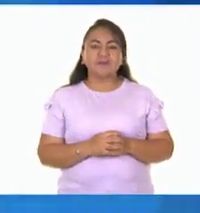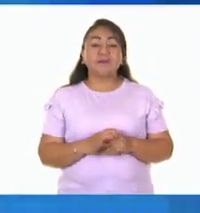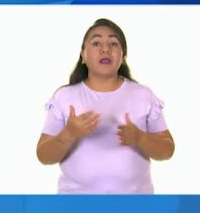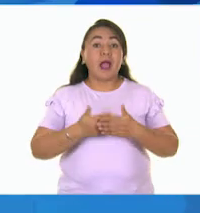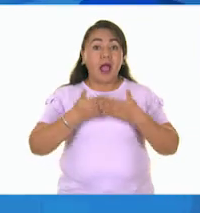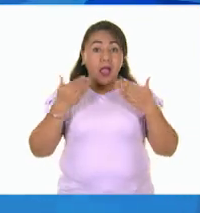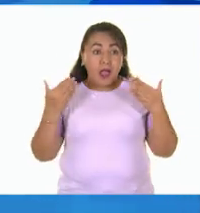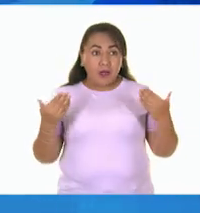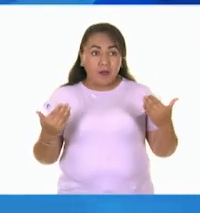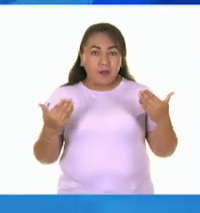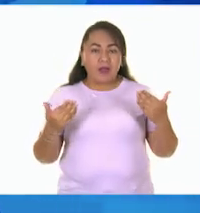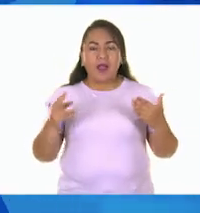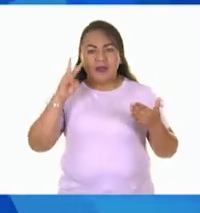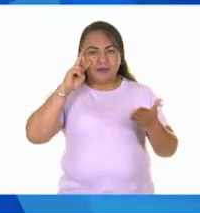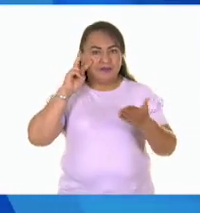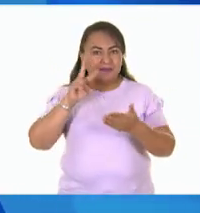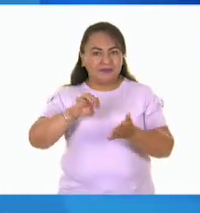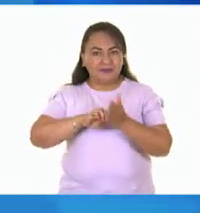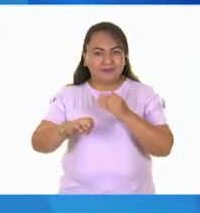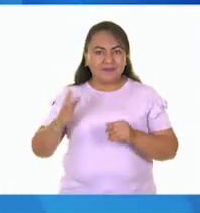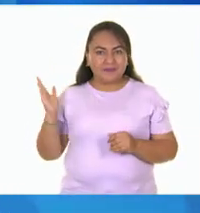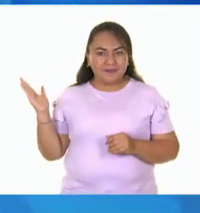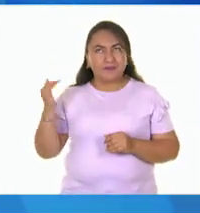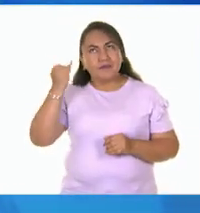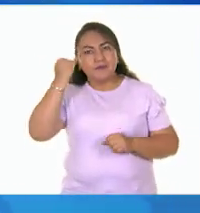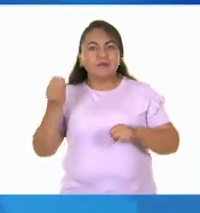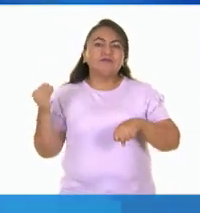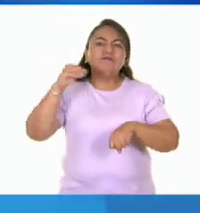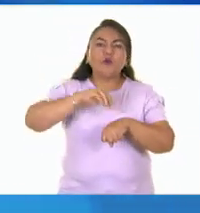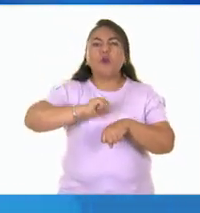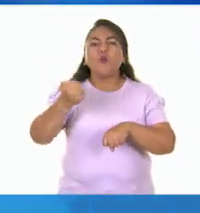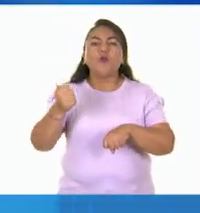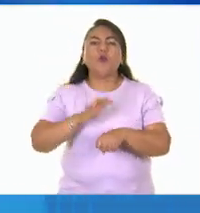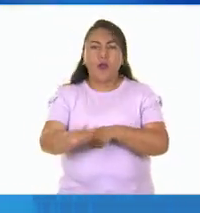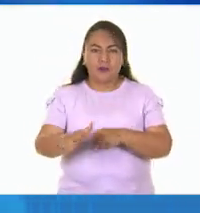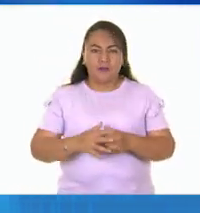Ahora, le echamos un vistazo para ver qué más le puedo hacer.